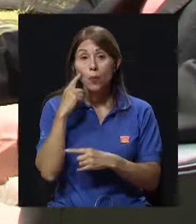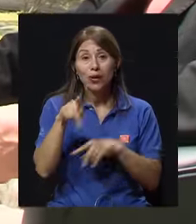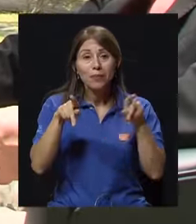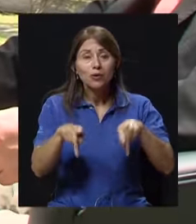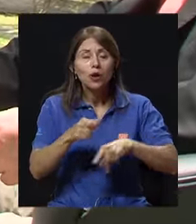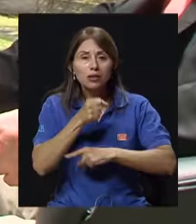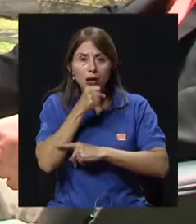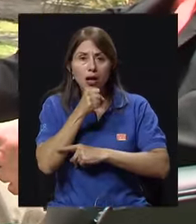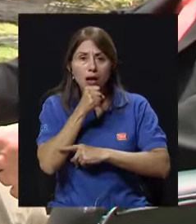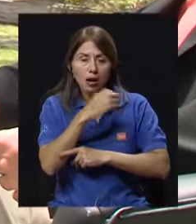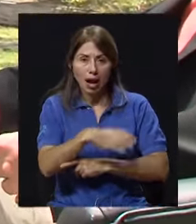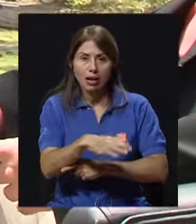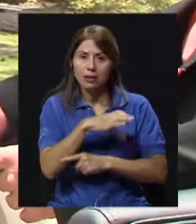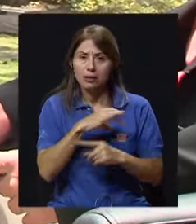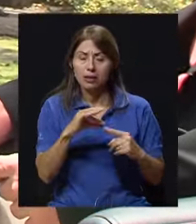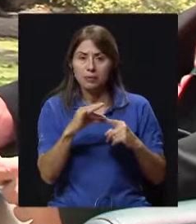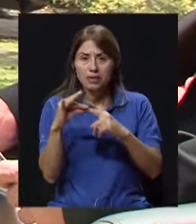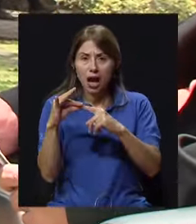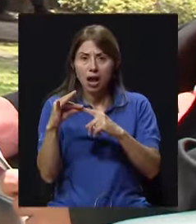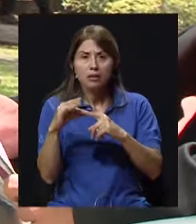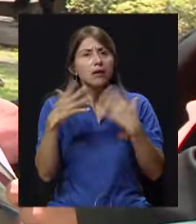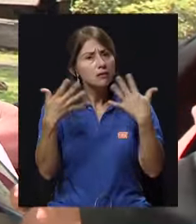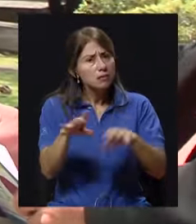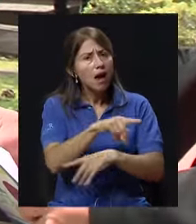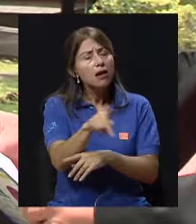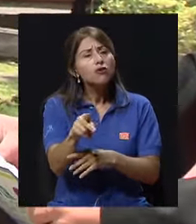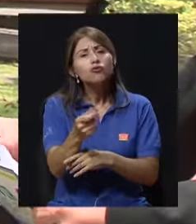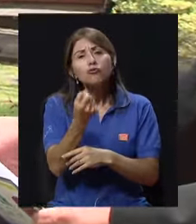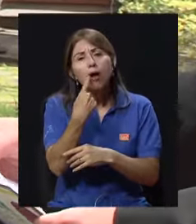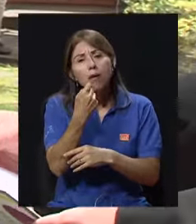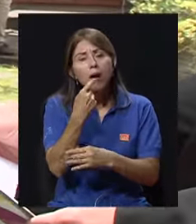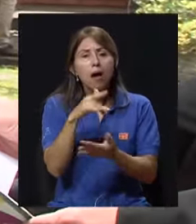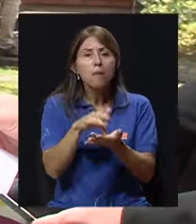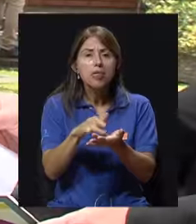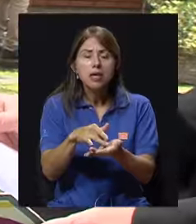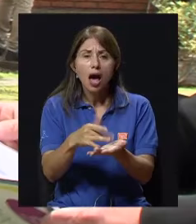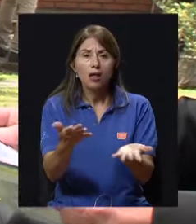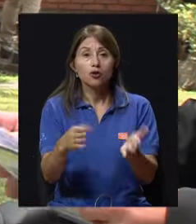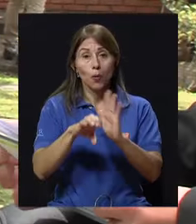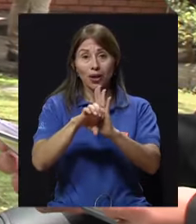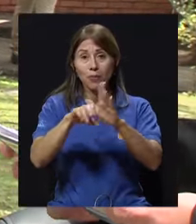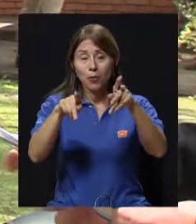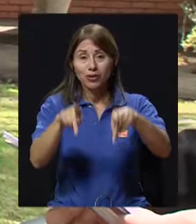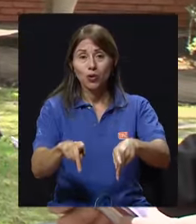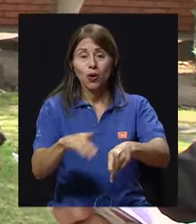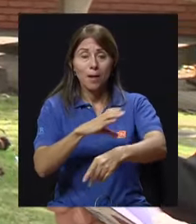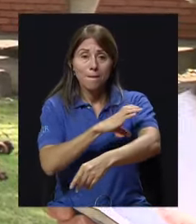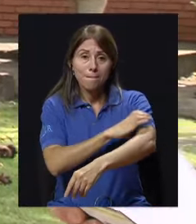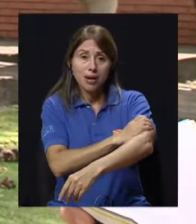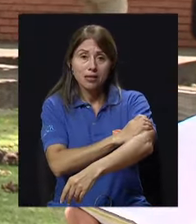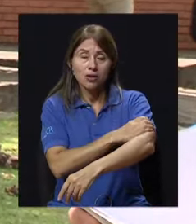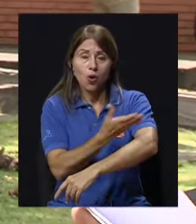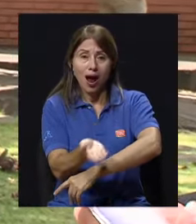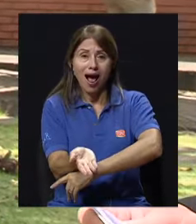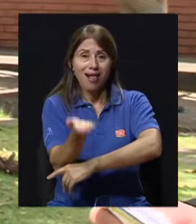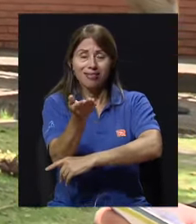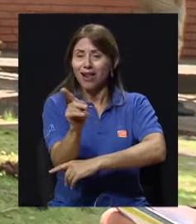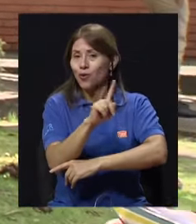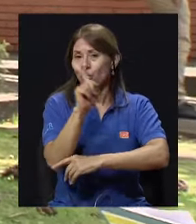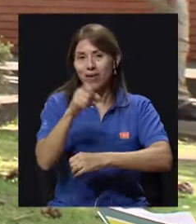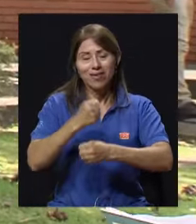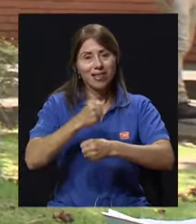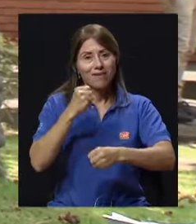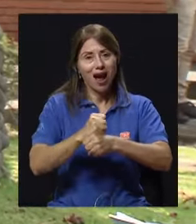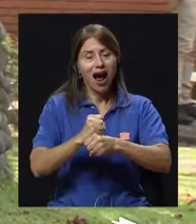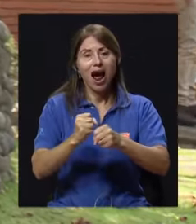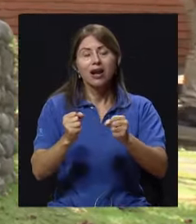características muy especiales, medicadas, que, por ejemplo, digamos, una persona de presión alta no debería trabajar